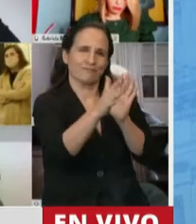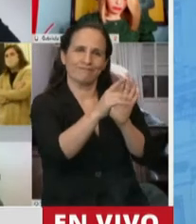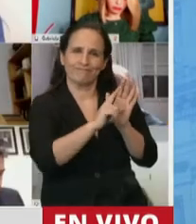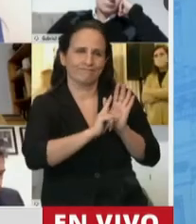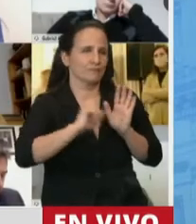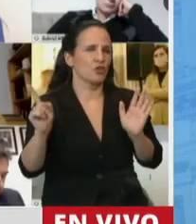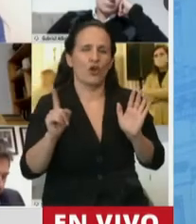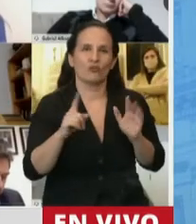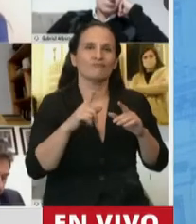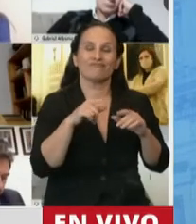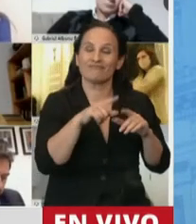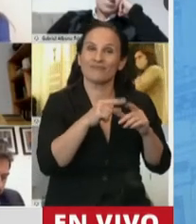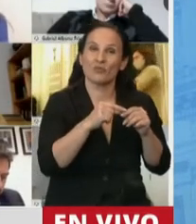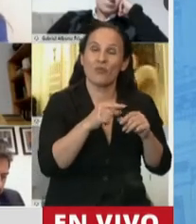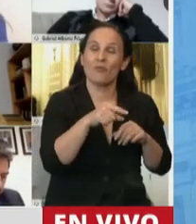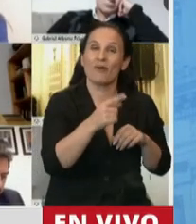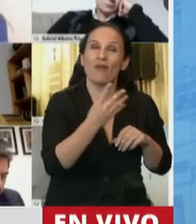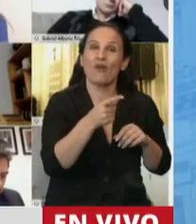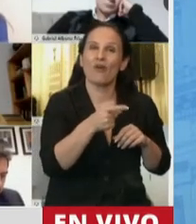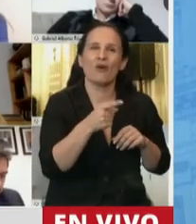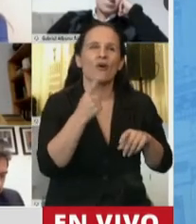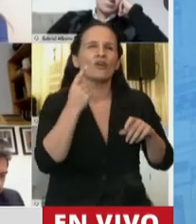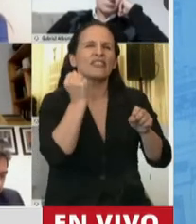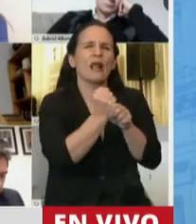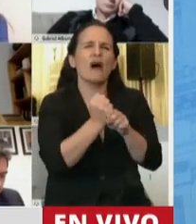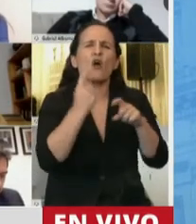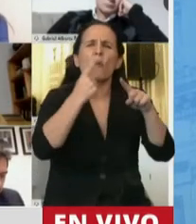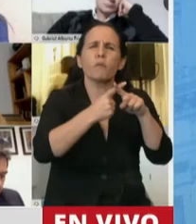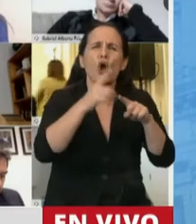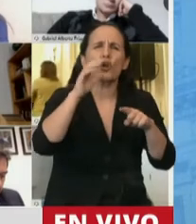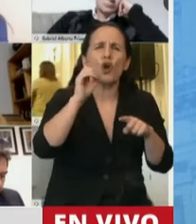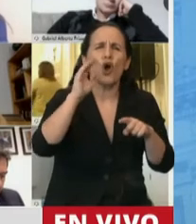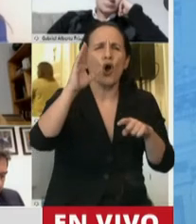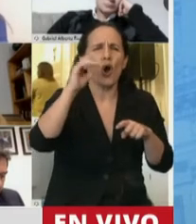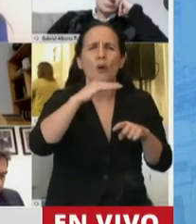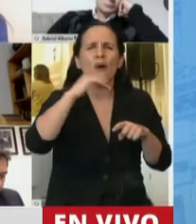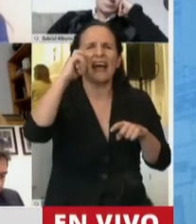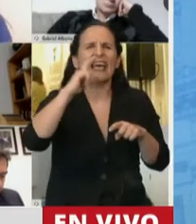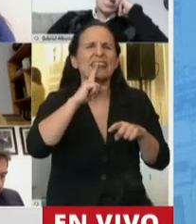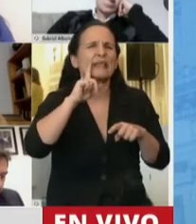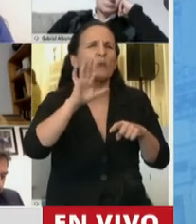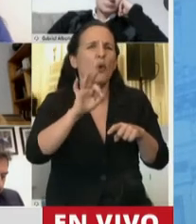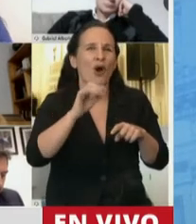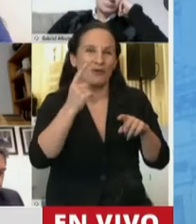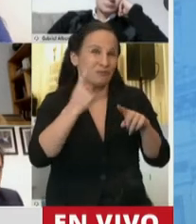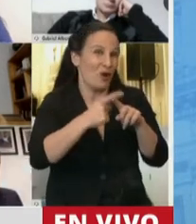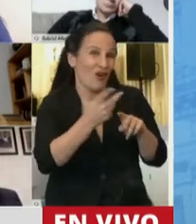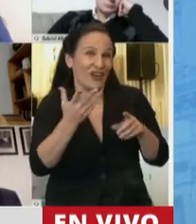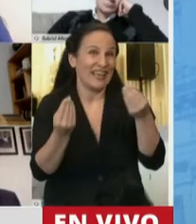este punto alrededor del trabajo por objetivo, que claramente abre la puerta a la flexibilización. Después